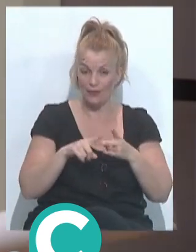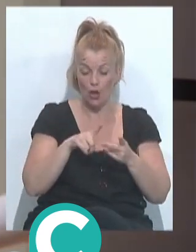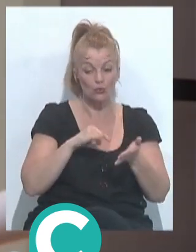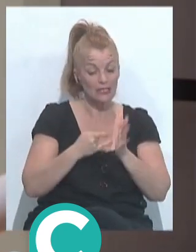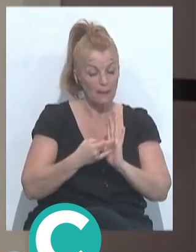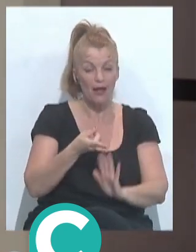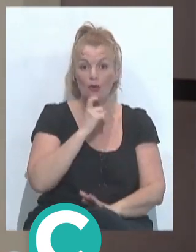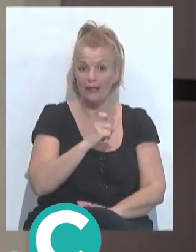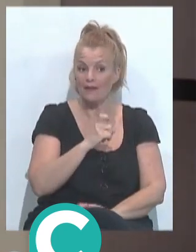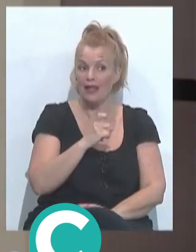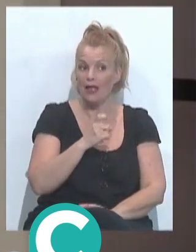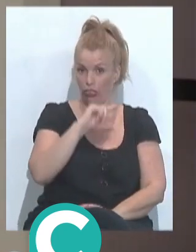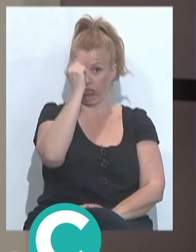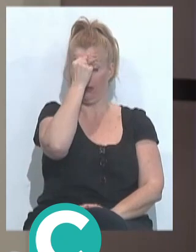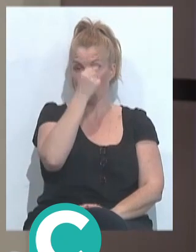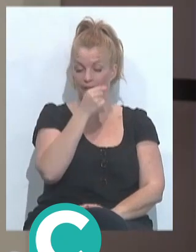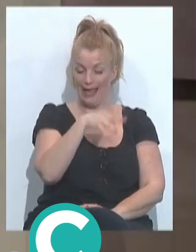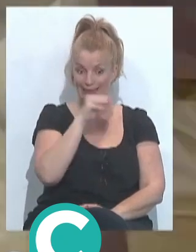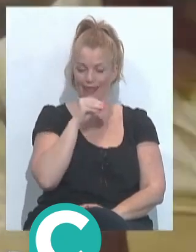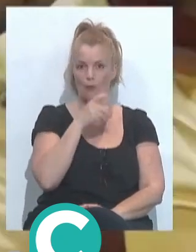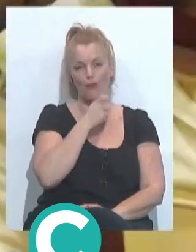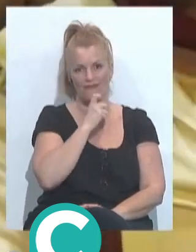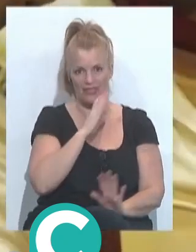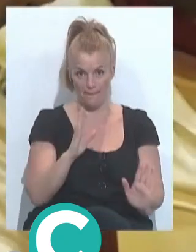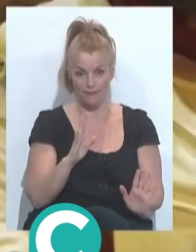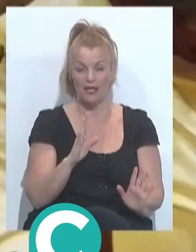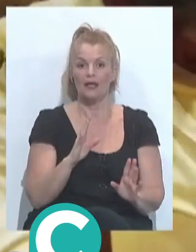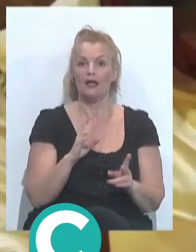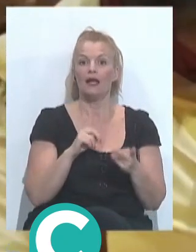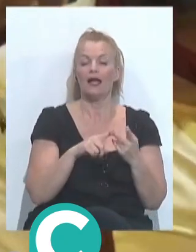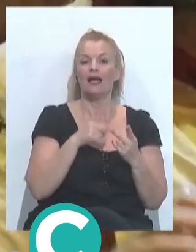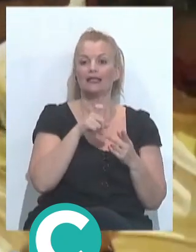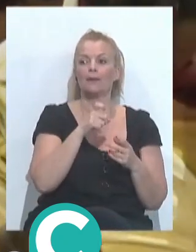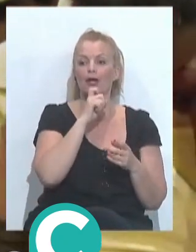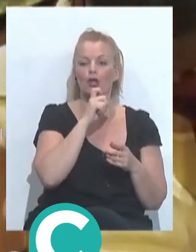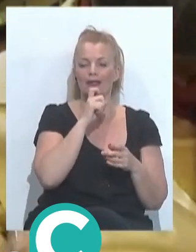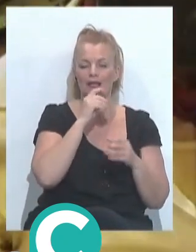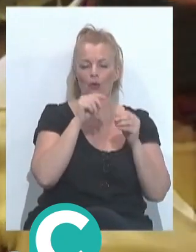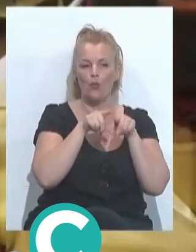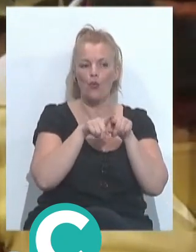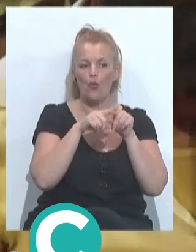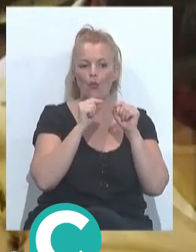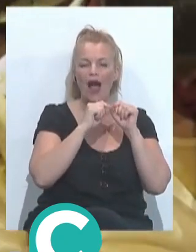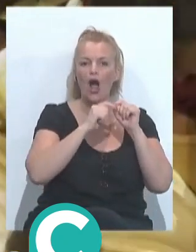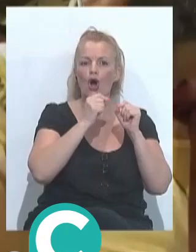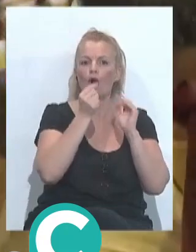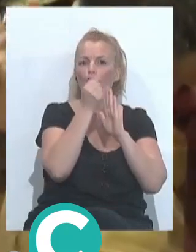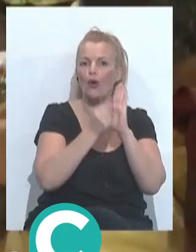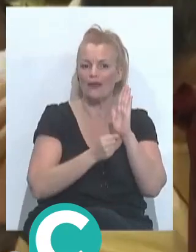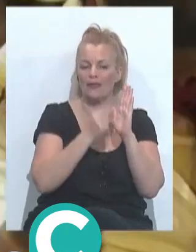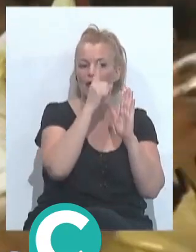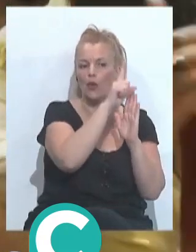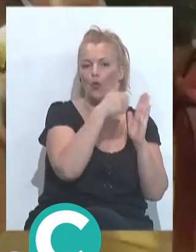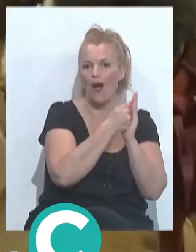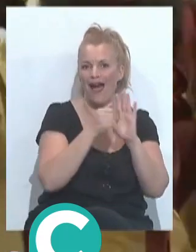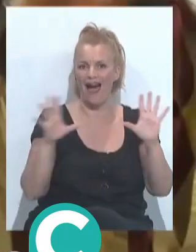complicado de dominar, pero al final, bueno, es verdad que es un poco complicado el tema del coeficiente, pero al final el jurado puntúa de 1 a 10